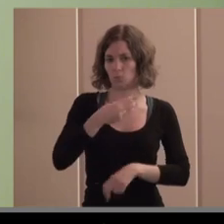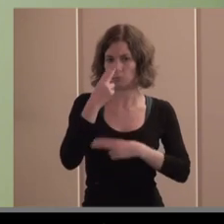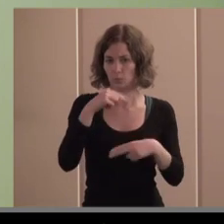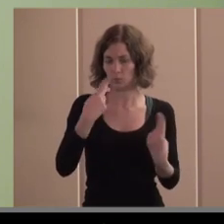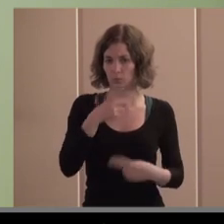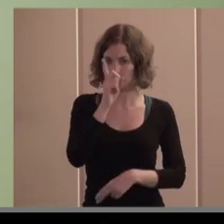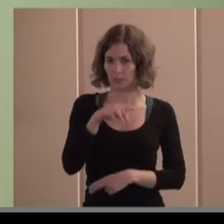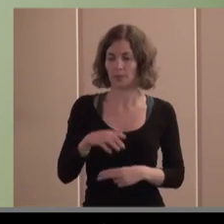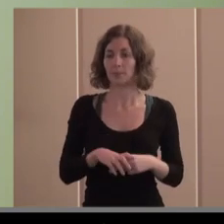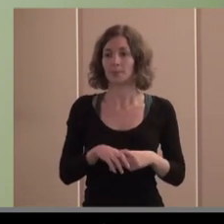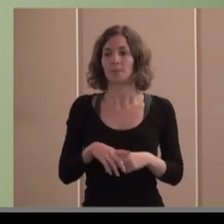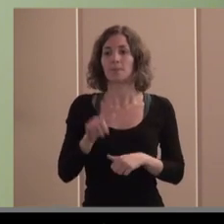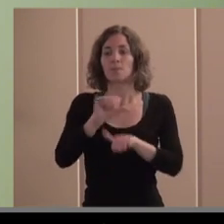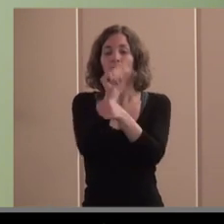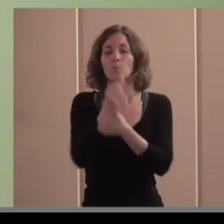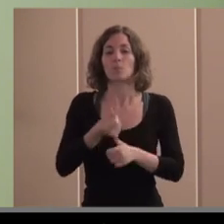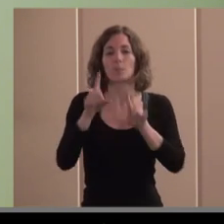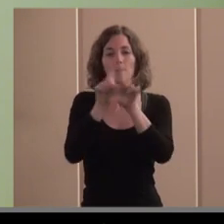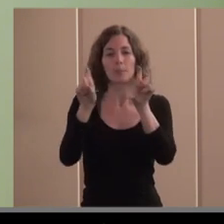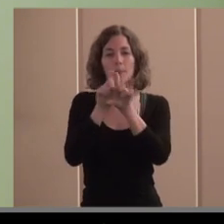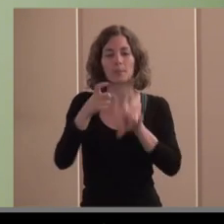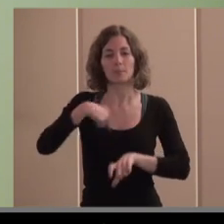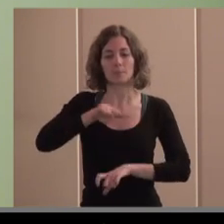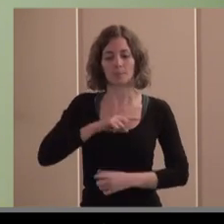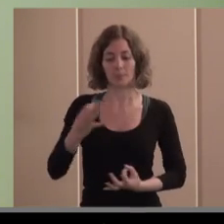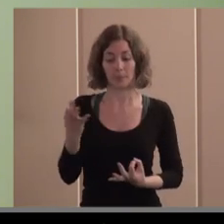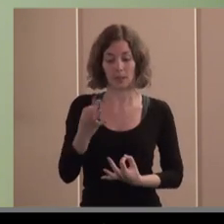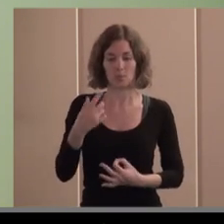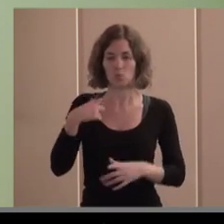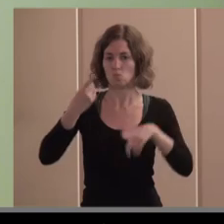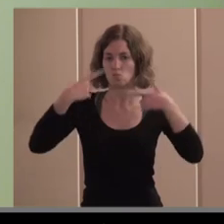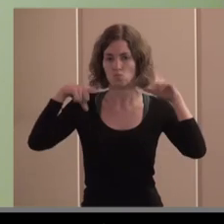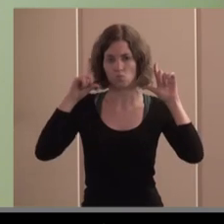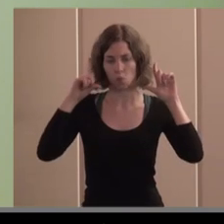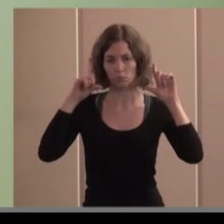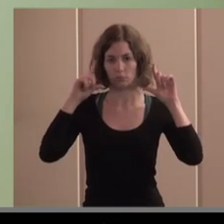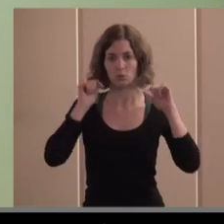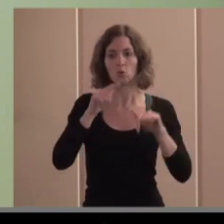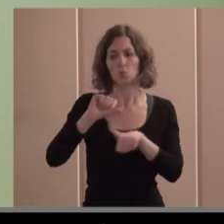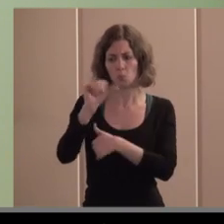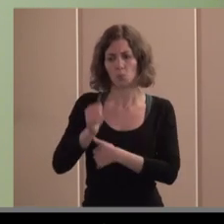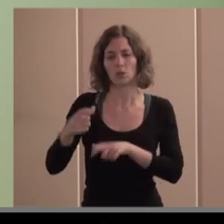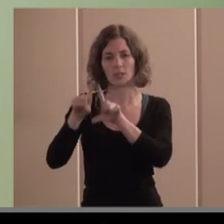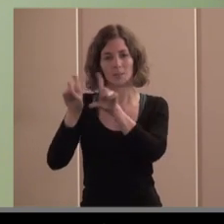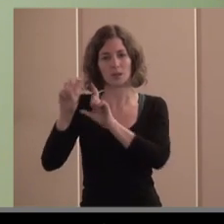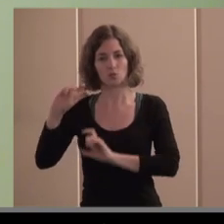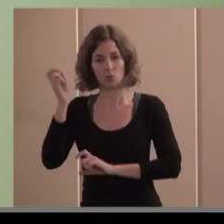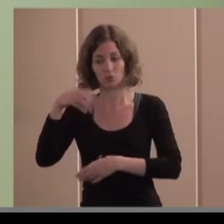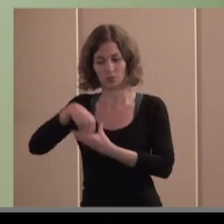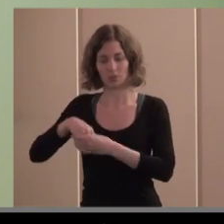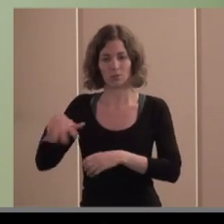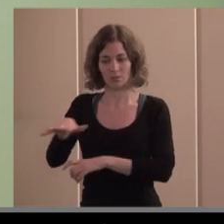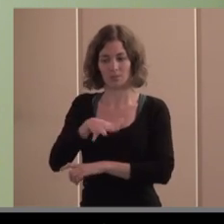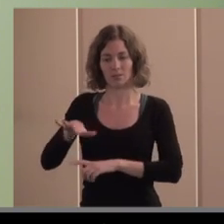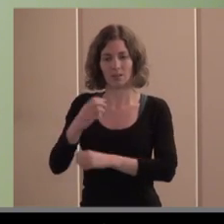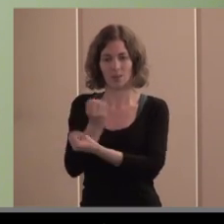situar estos modelos de empresa en un escenario en el escenario como protagonistas también junto con otros modelos empresariales del escenario económico